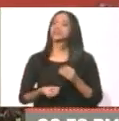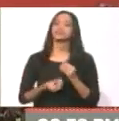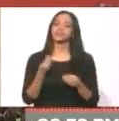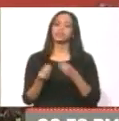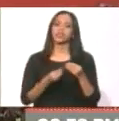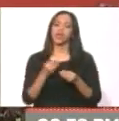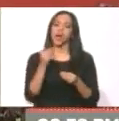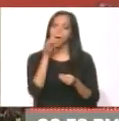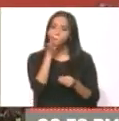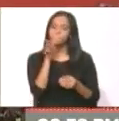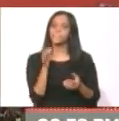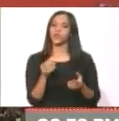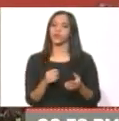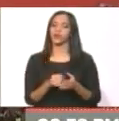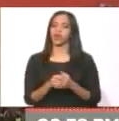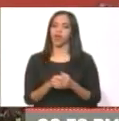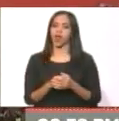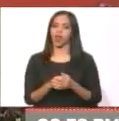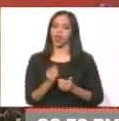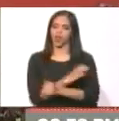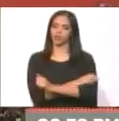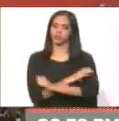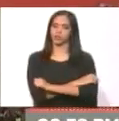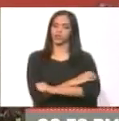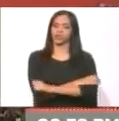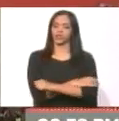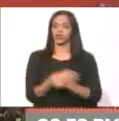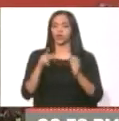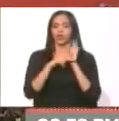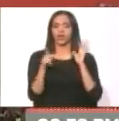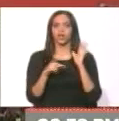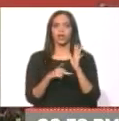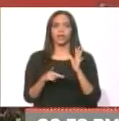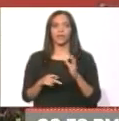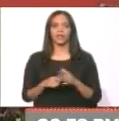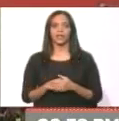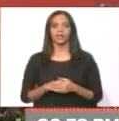Con la agenda que quiere poner la derecha como agenda mediática.